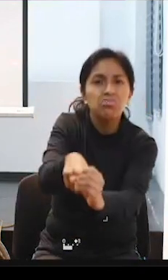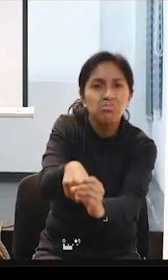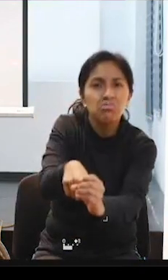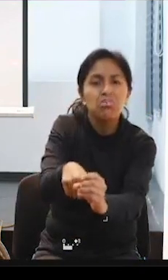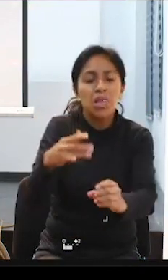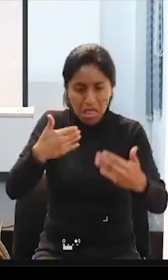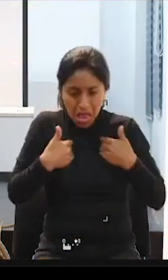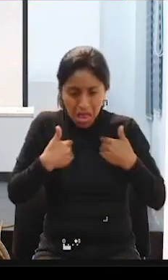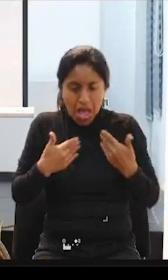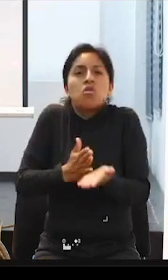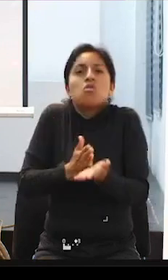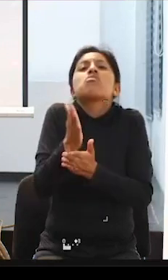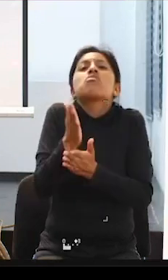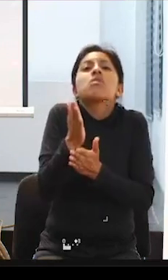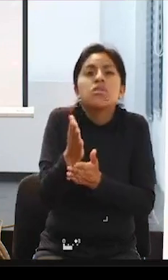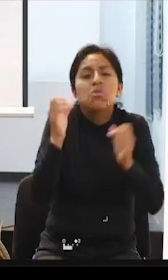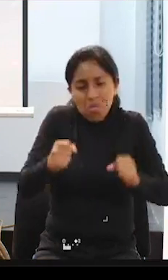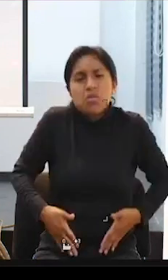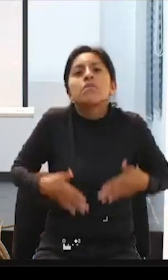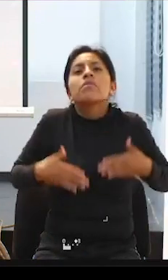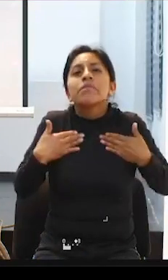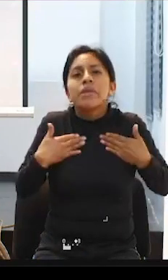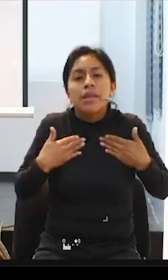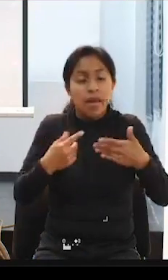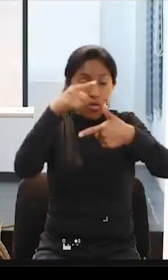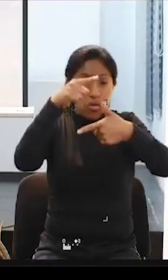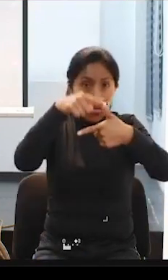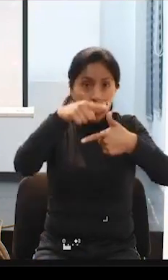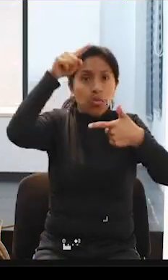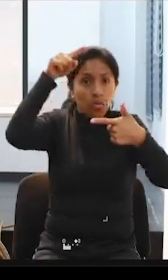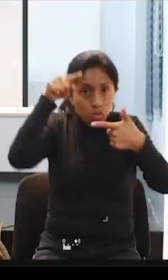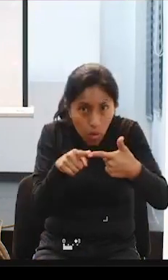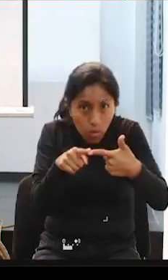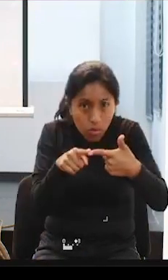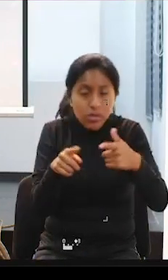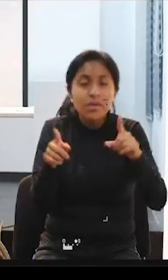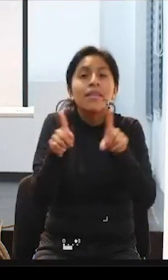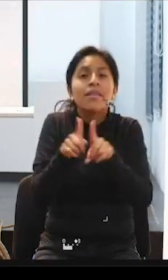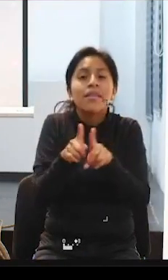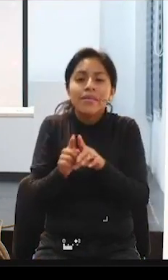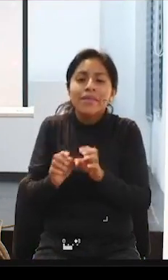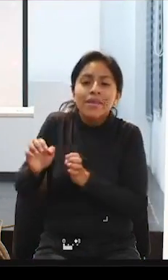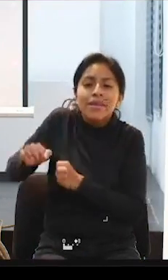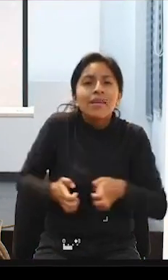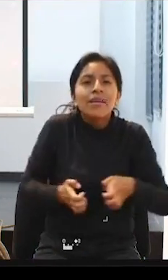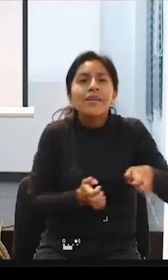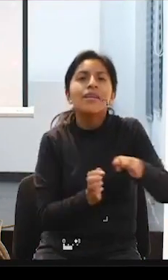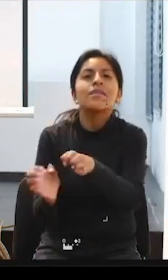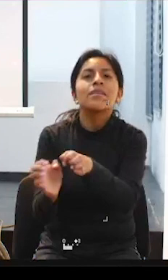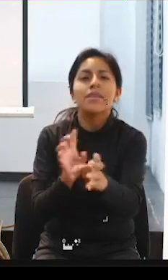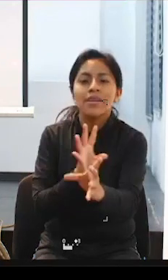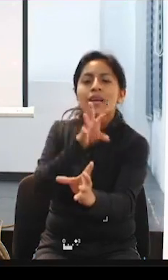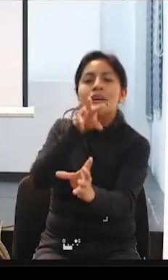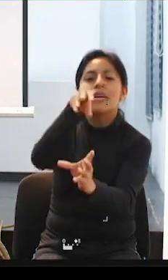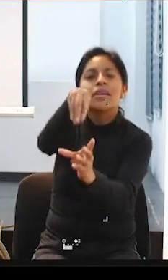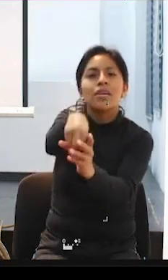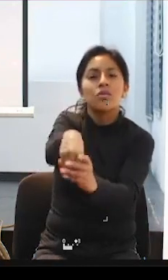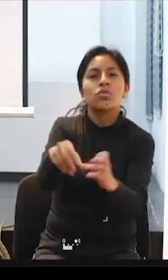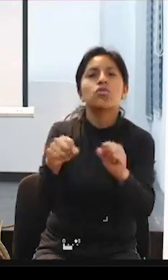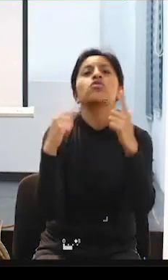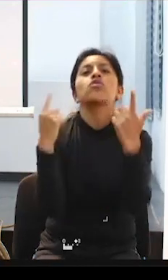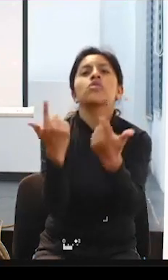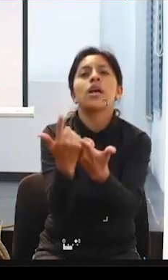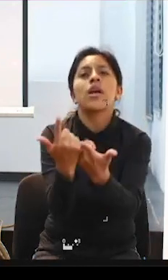partir de eso vives tu vida. Y por otro lado, es una estrategia de inclusión social, el camino que puede